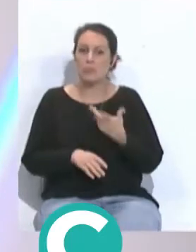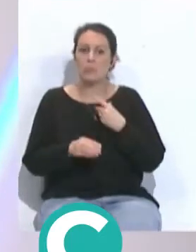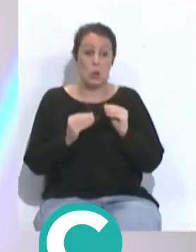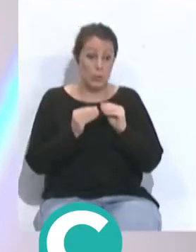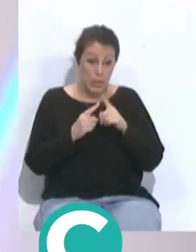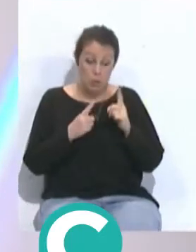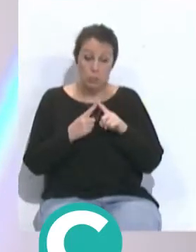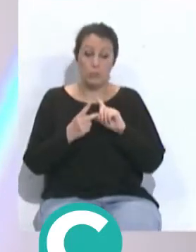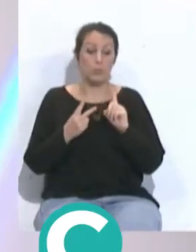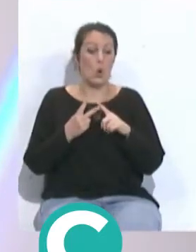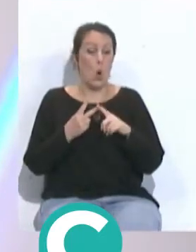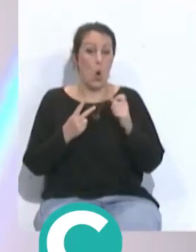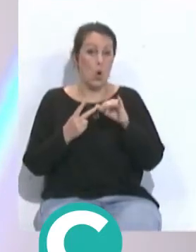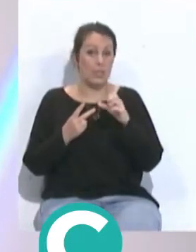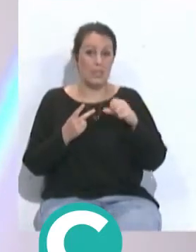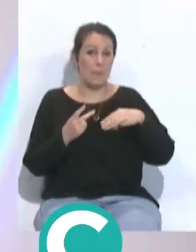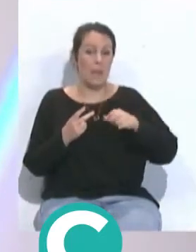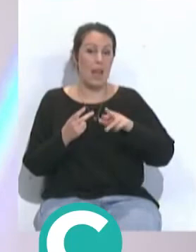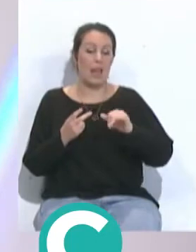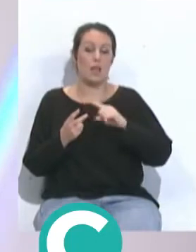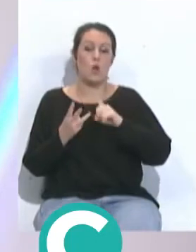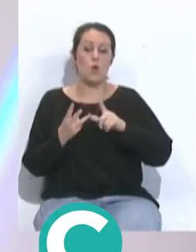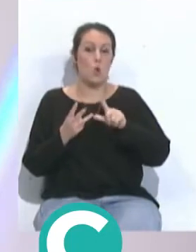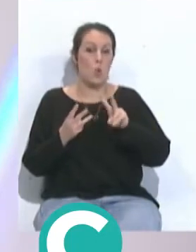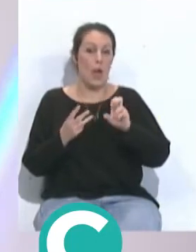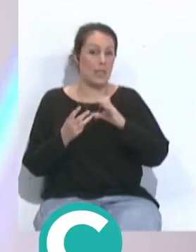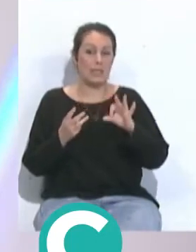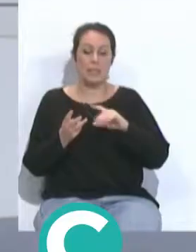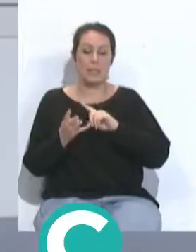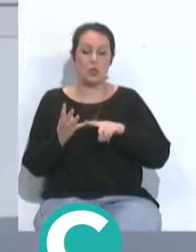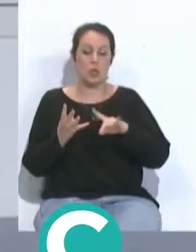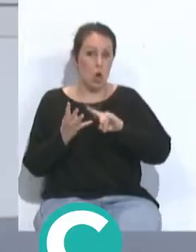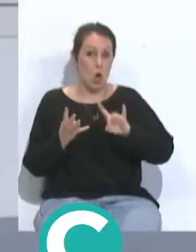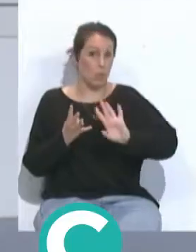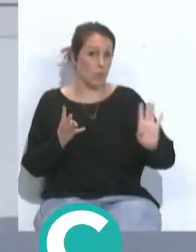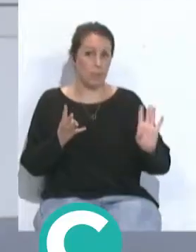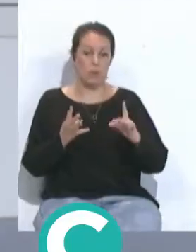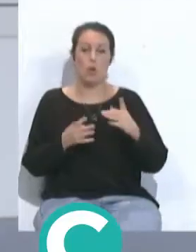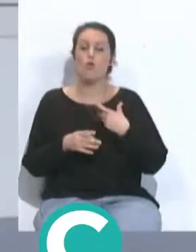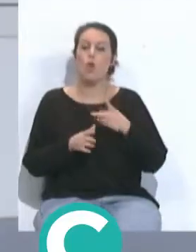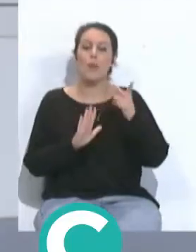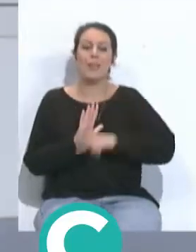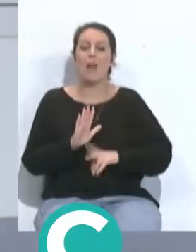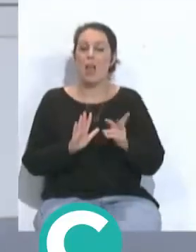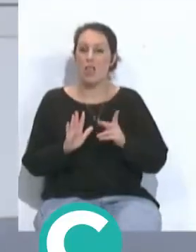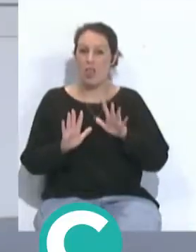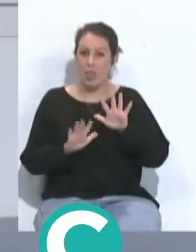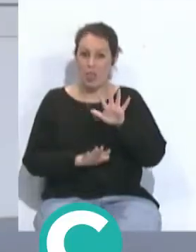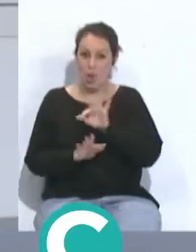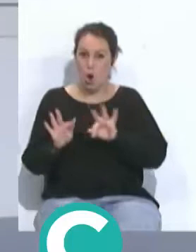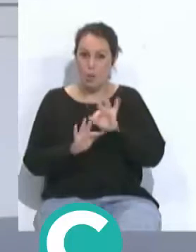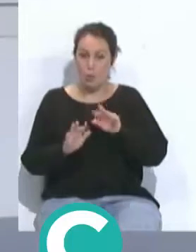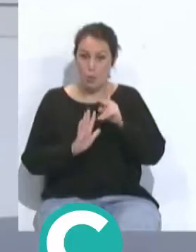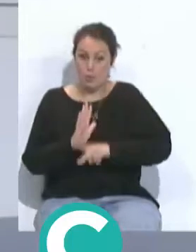Sobrino estaba contando con José Mari Lucas Pérez y Chocolo Sano pero es que con la nueva normativa de los cinco cambios lo que te